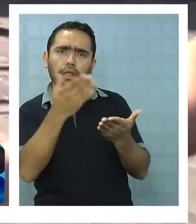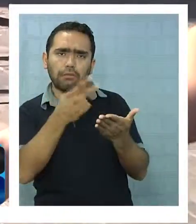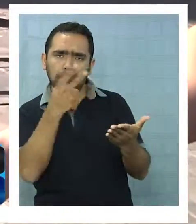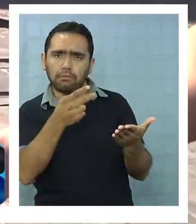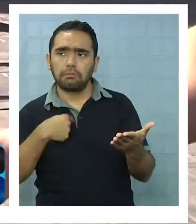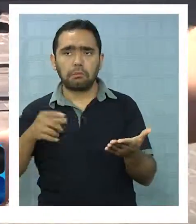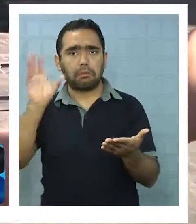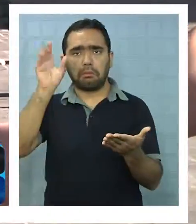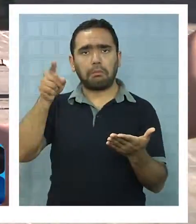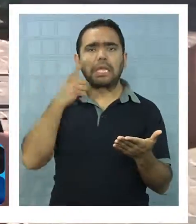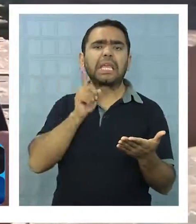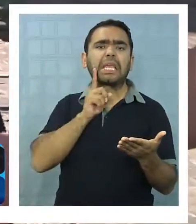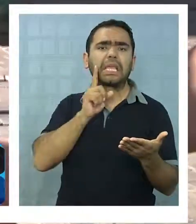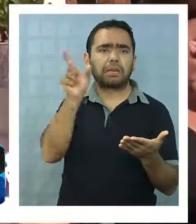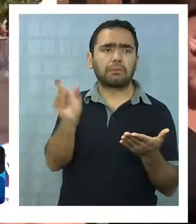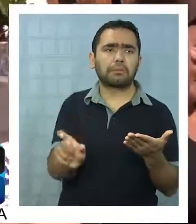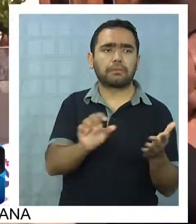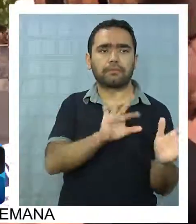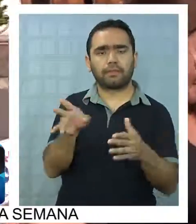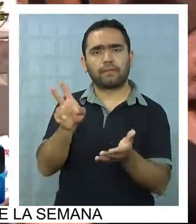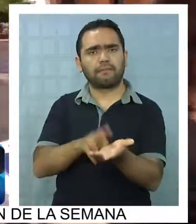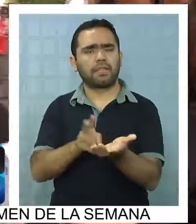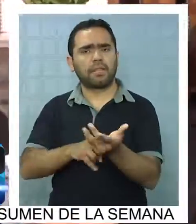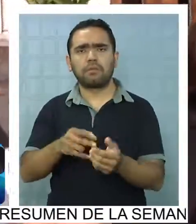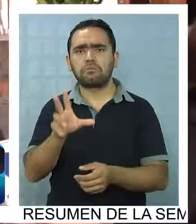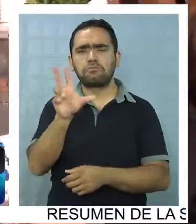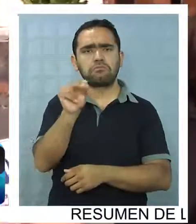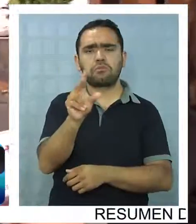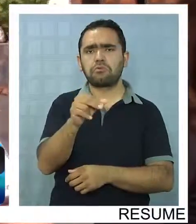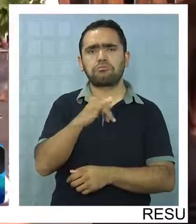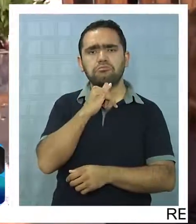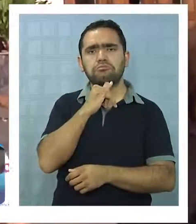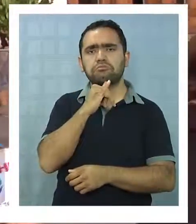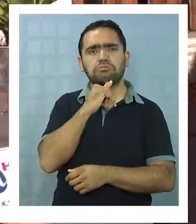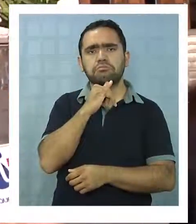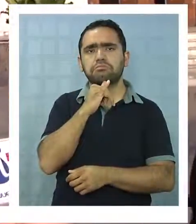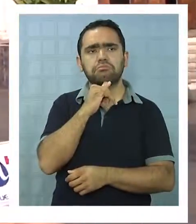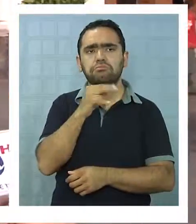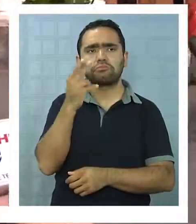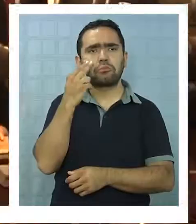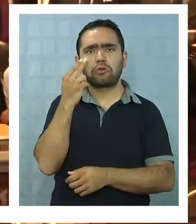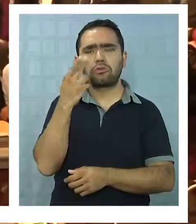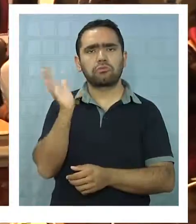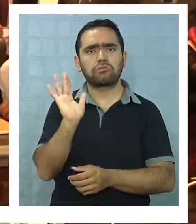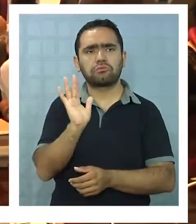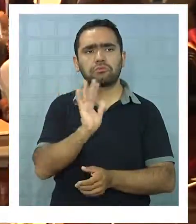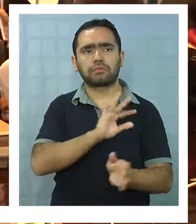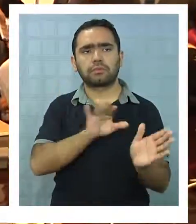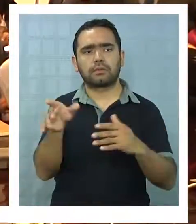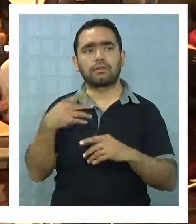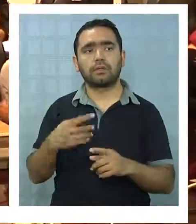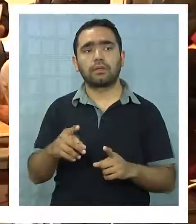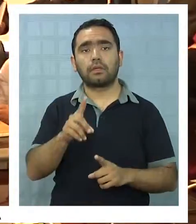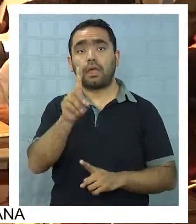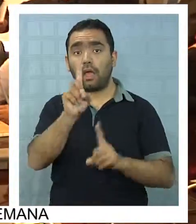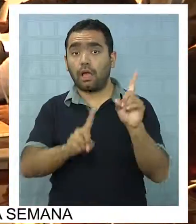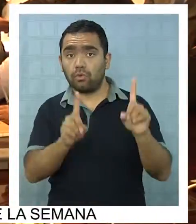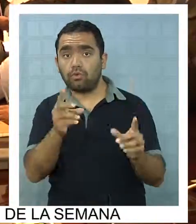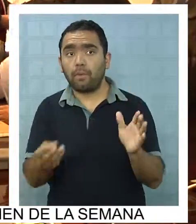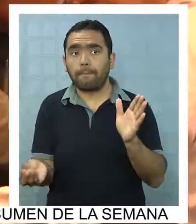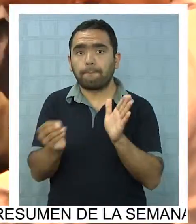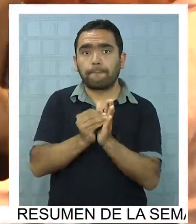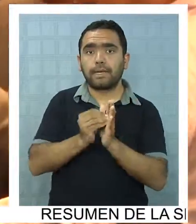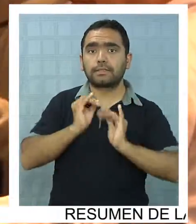tengo idea de quién es, no, hombre, nada. Bueno, la verdad de las cosas es que no, no la conoce bueno, porque no, no la ubico. Pero hay algunos más